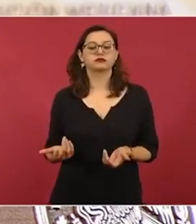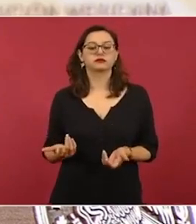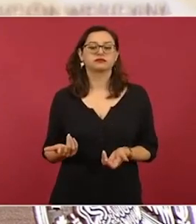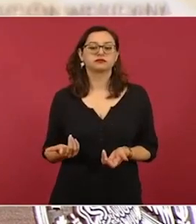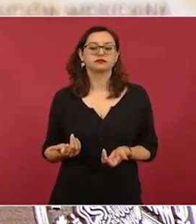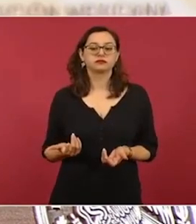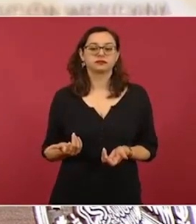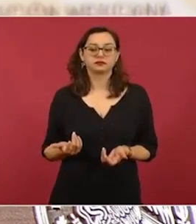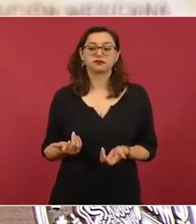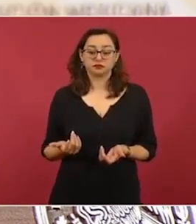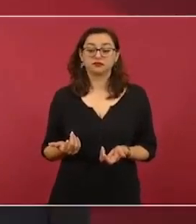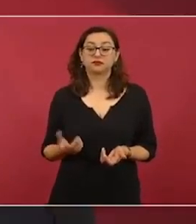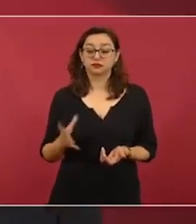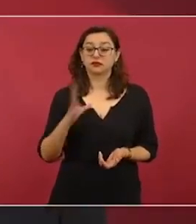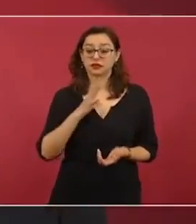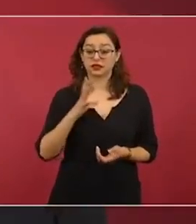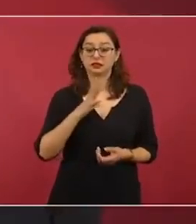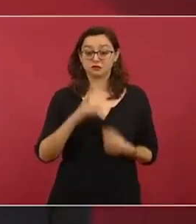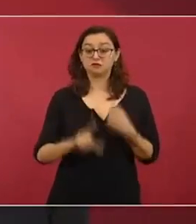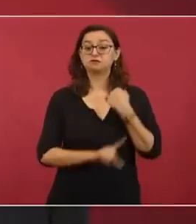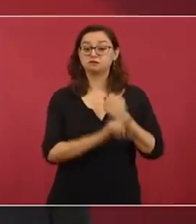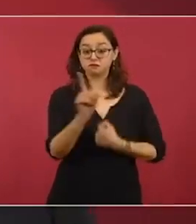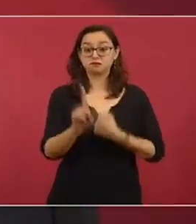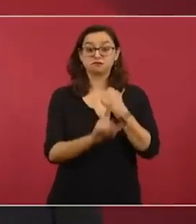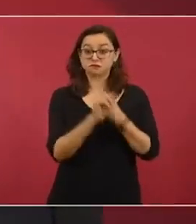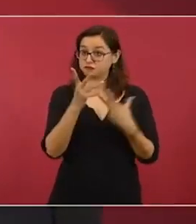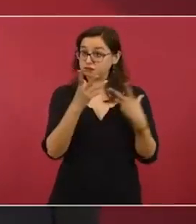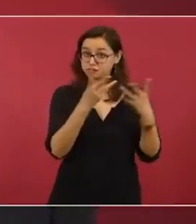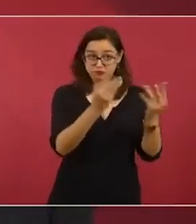que están afectando mucho.